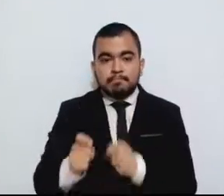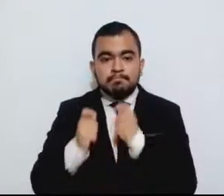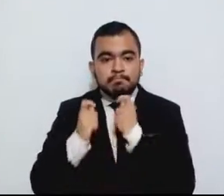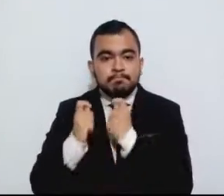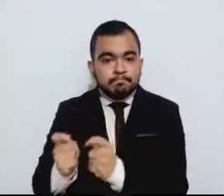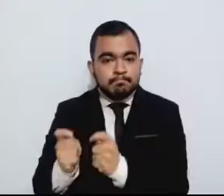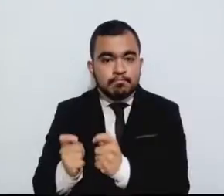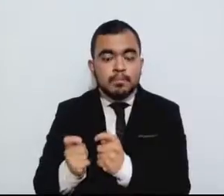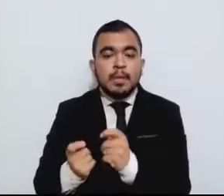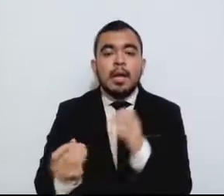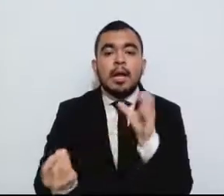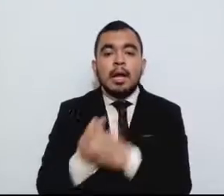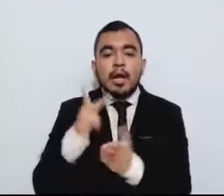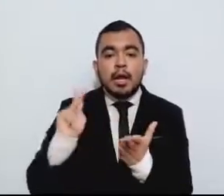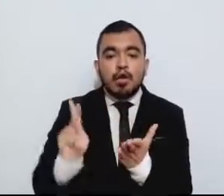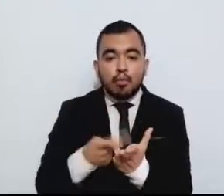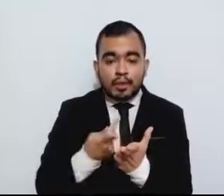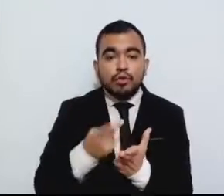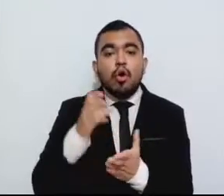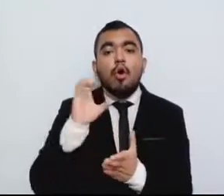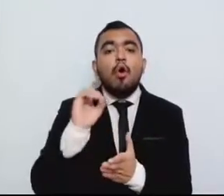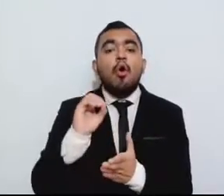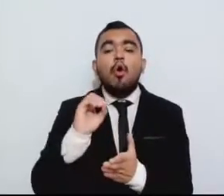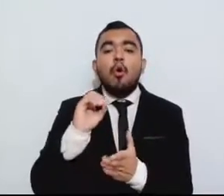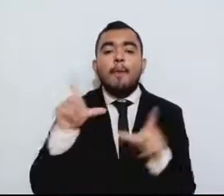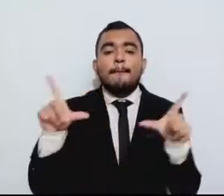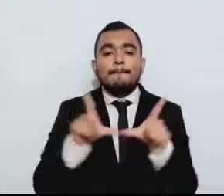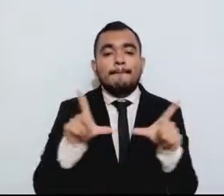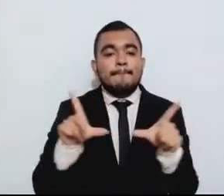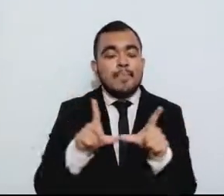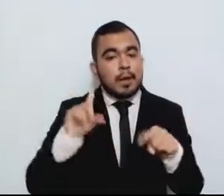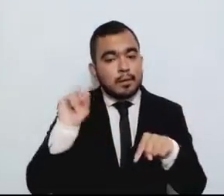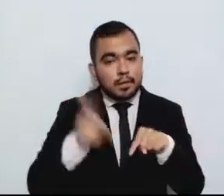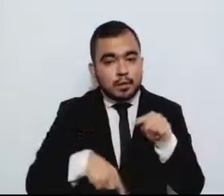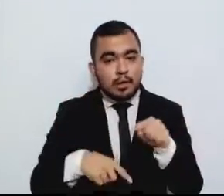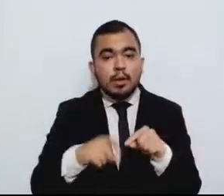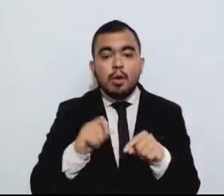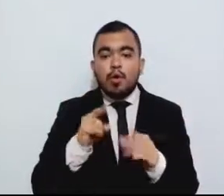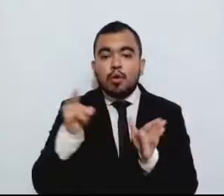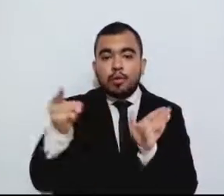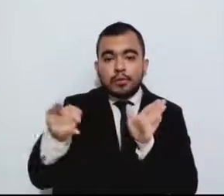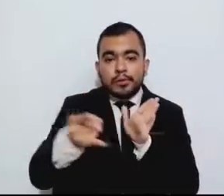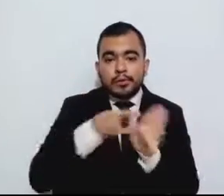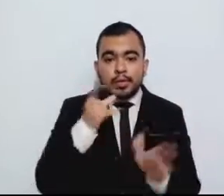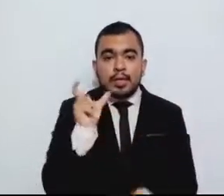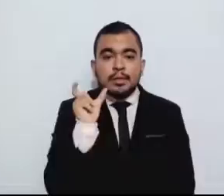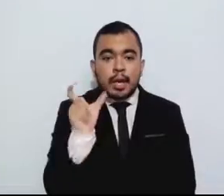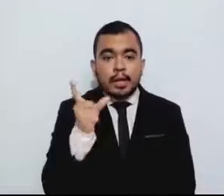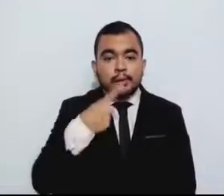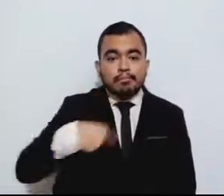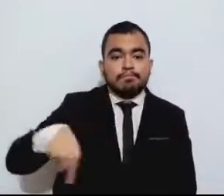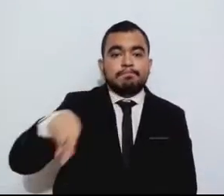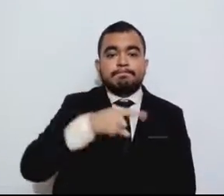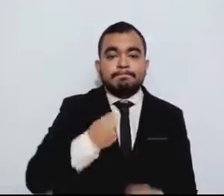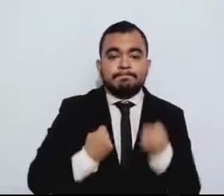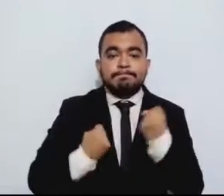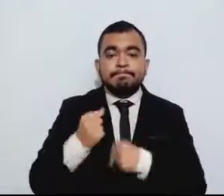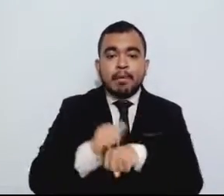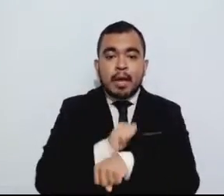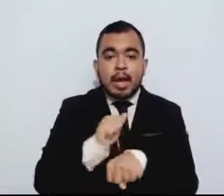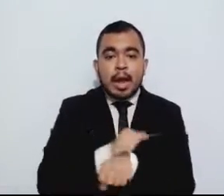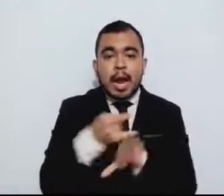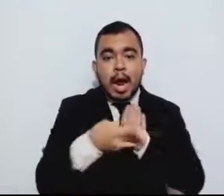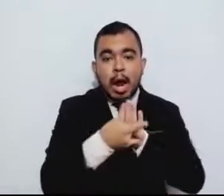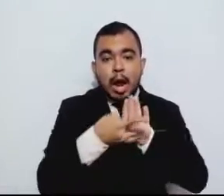renovación y baja de placas, tarjeta de circulación y calcomanía, en el que el apoyo puede revestir la